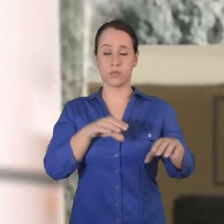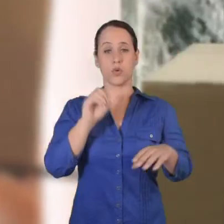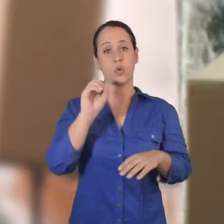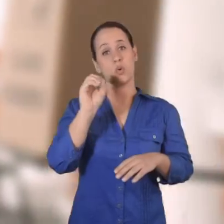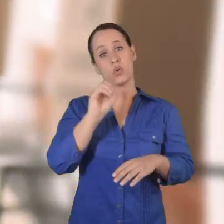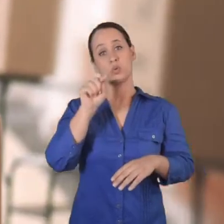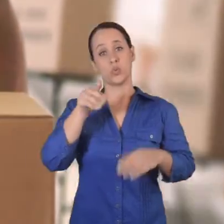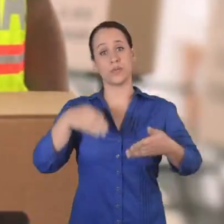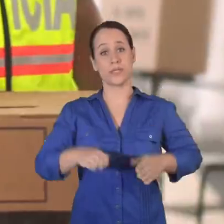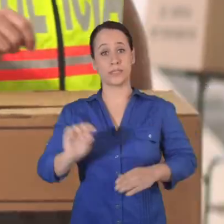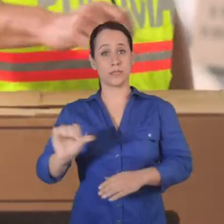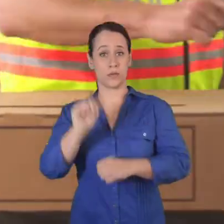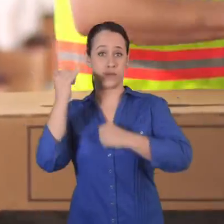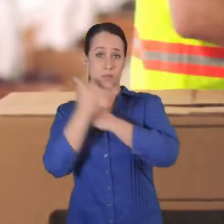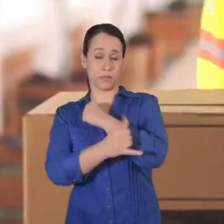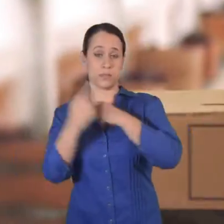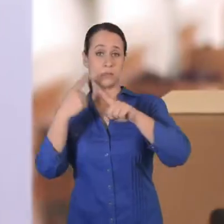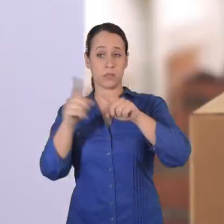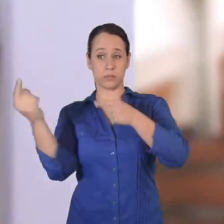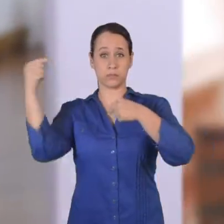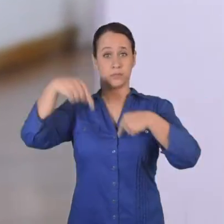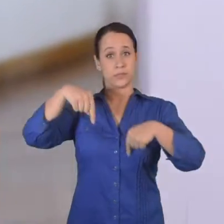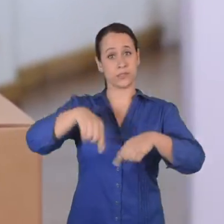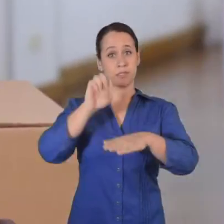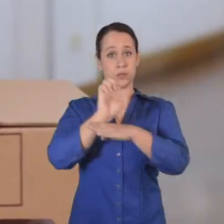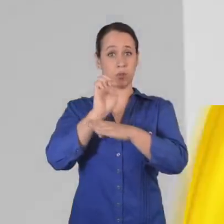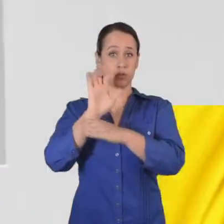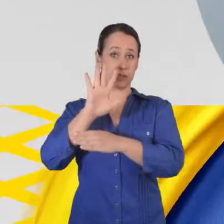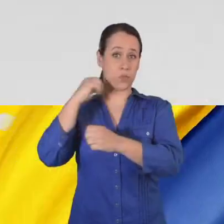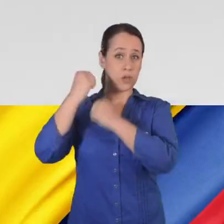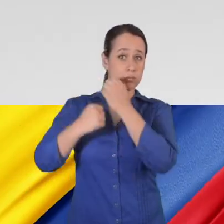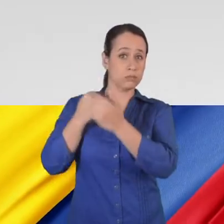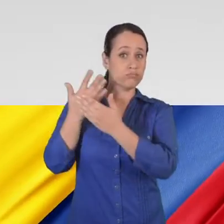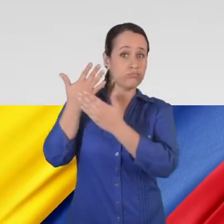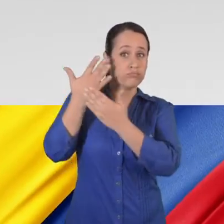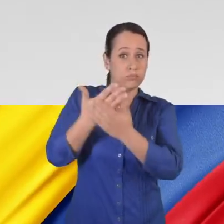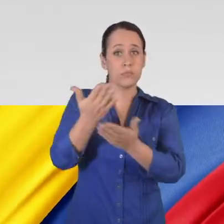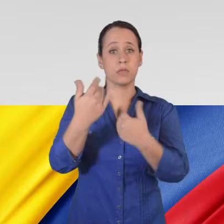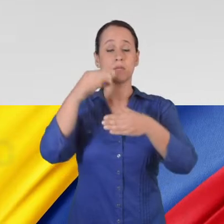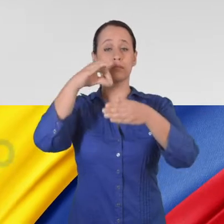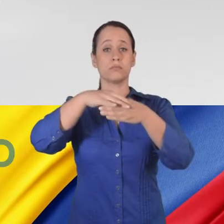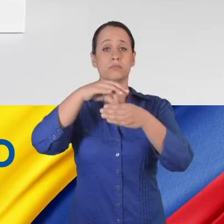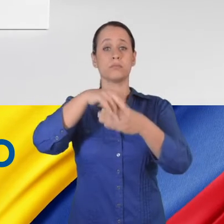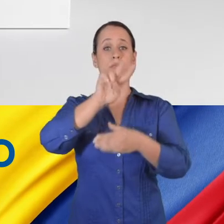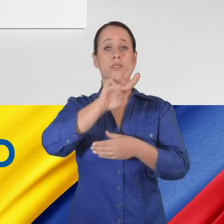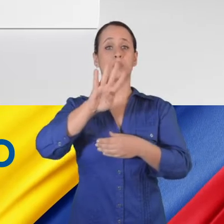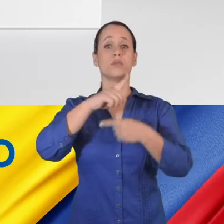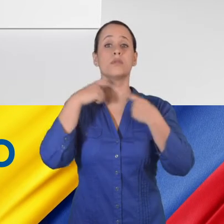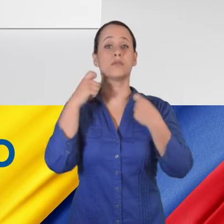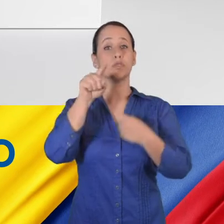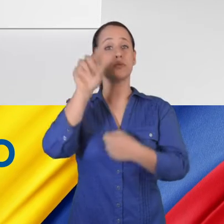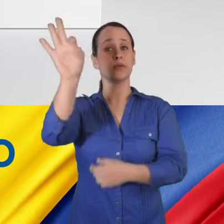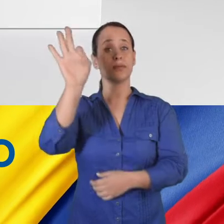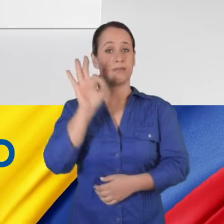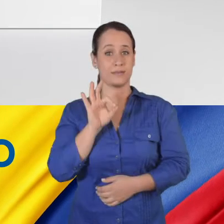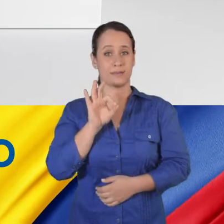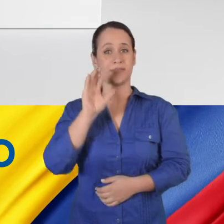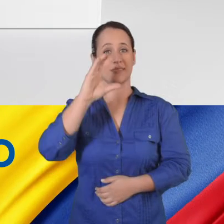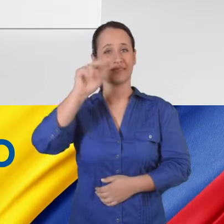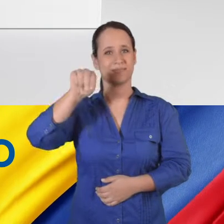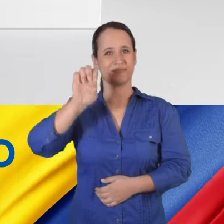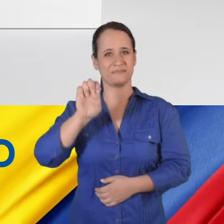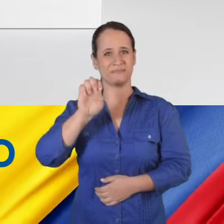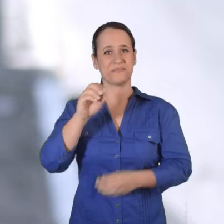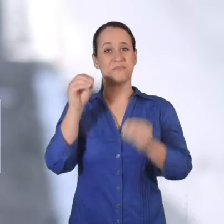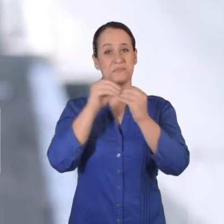servicio activo, o si eres extranjero y has vivido en el Ecuador por más de 5 años, ven a votar este 24 de marzo. Tú eliges